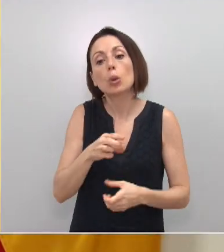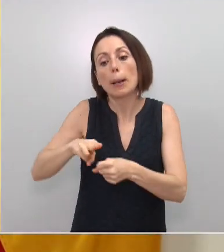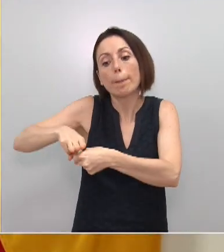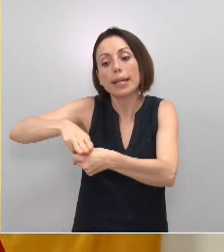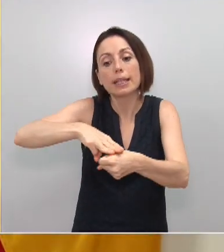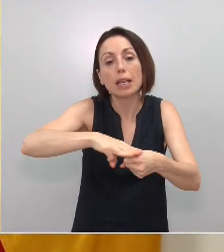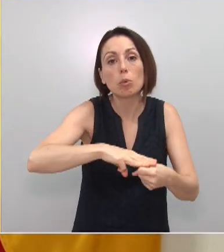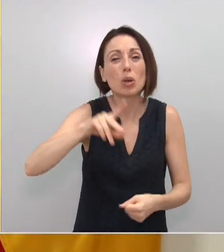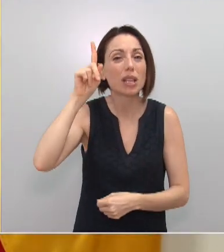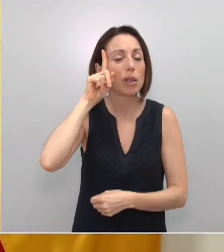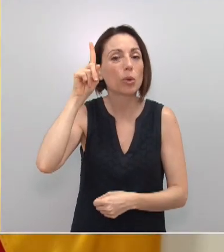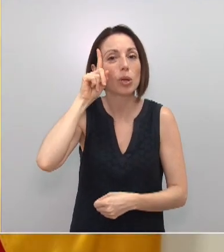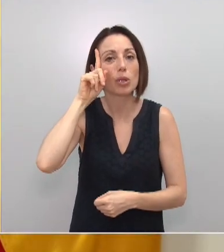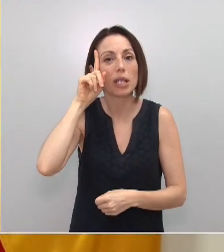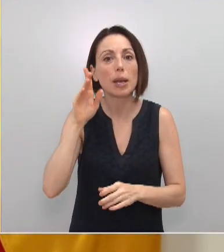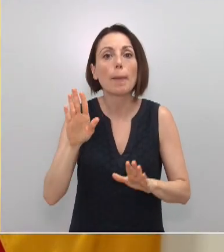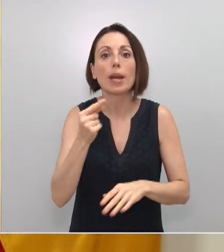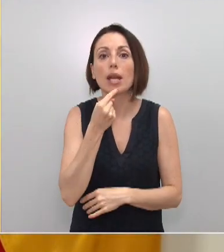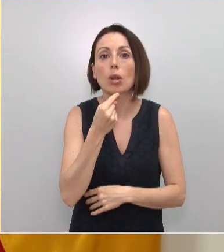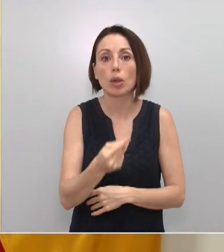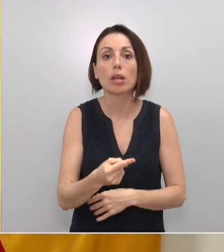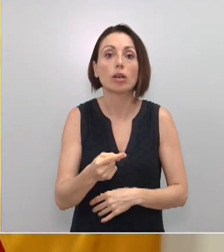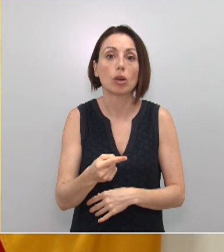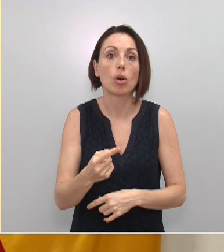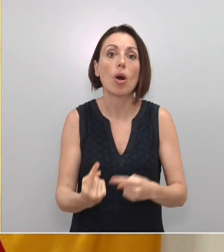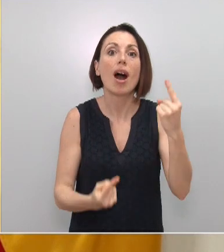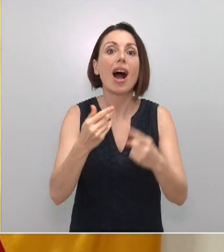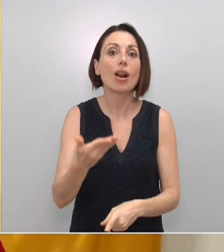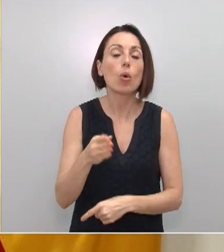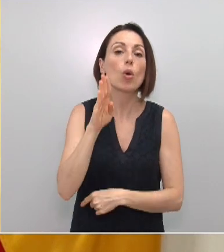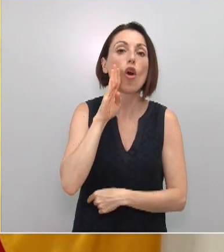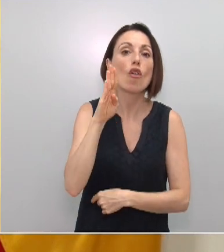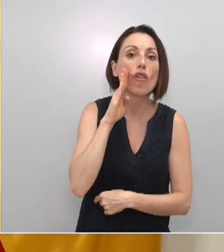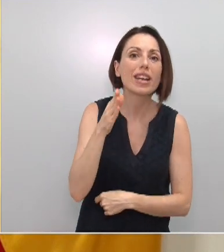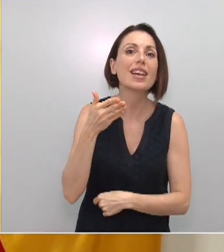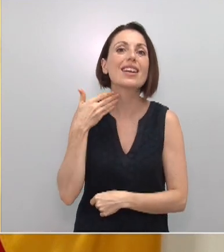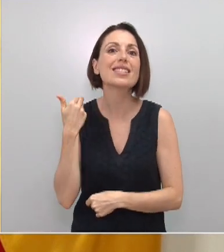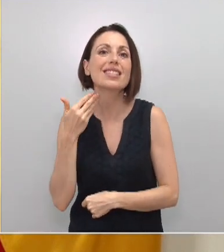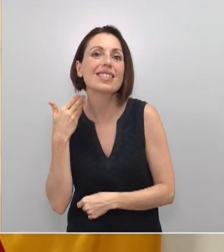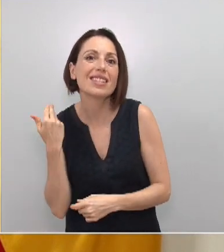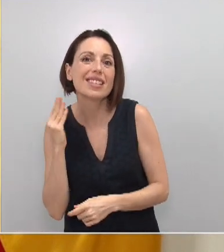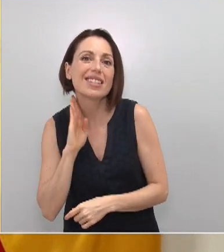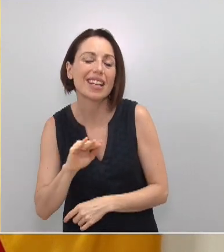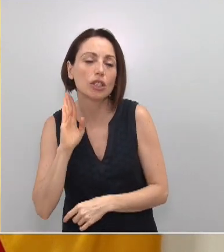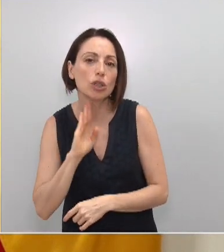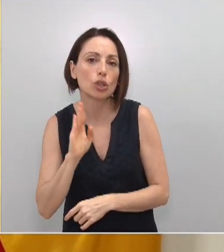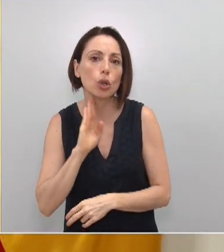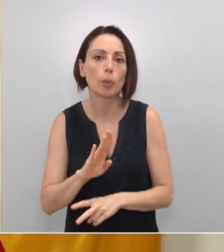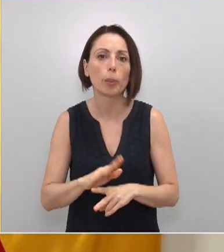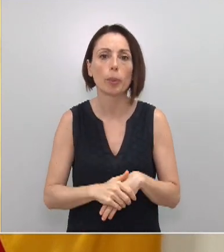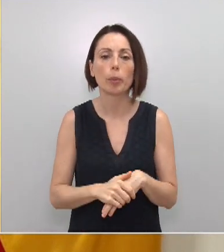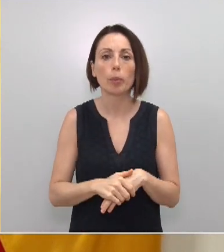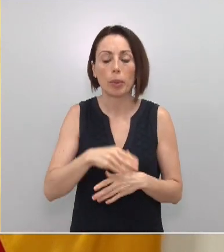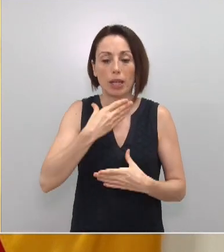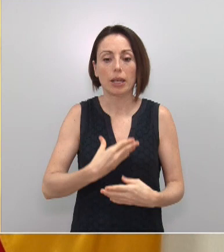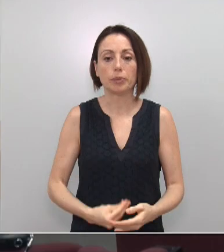exactamente no lo sé, pero lo digo porque efectivamente hay algunos de Beníaz y Santomera, pero hay algunos que están más en el centro